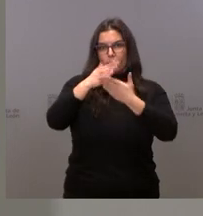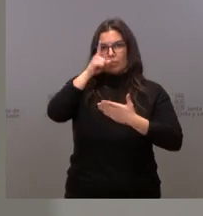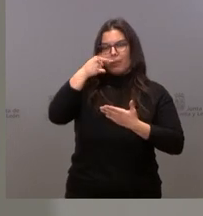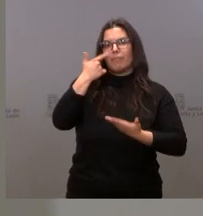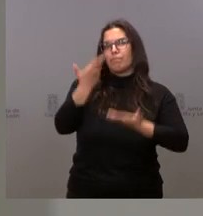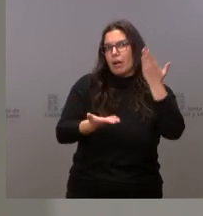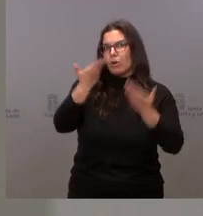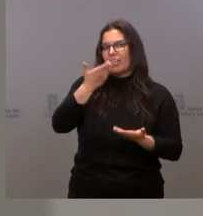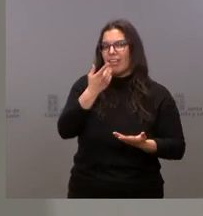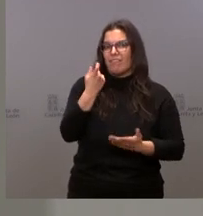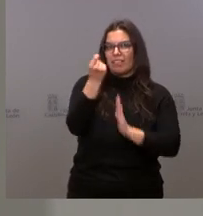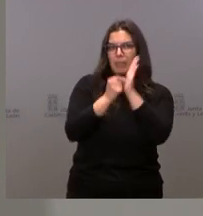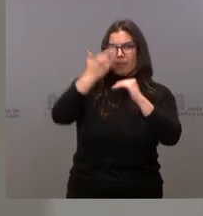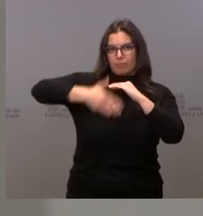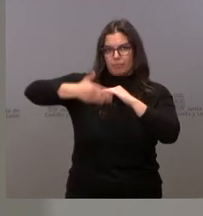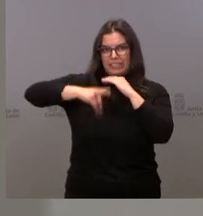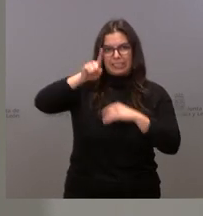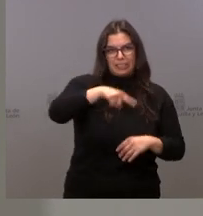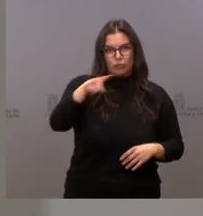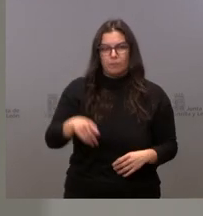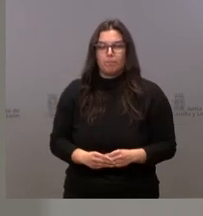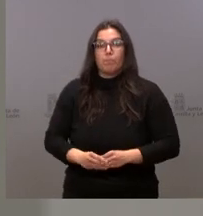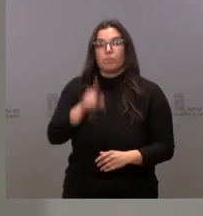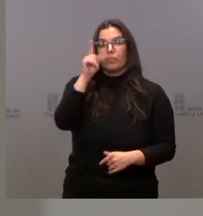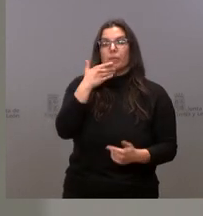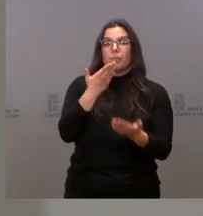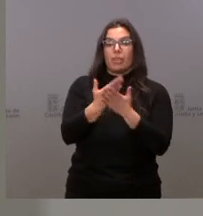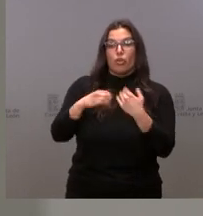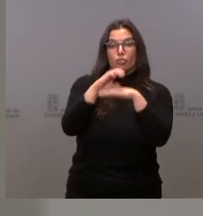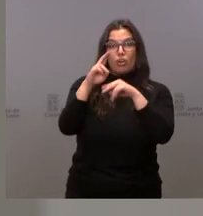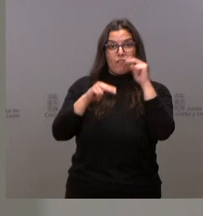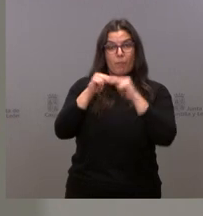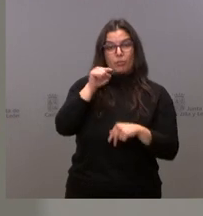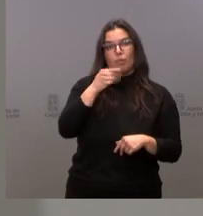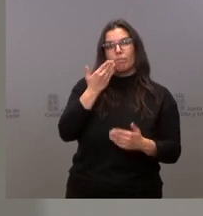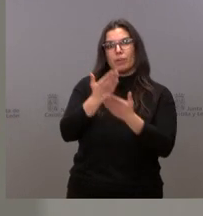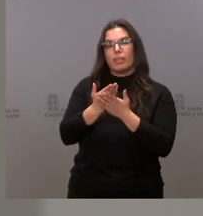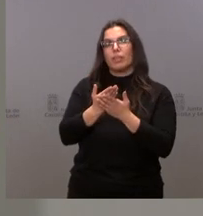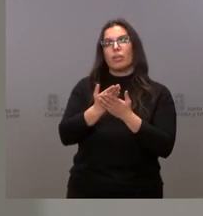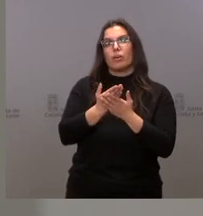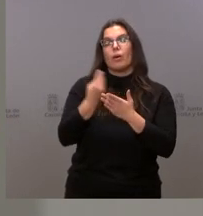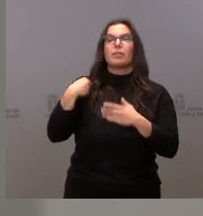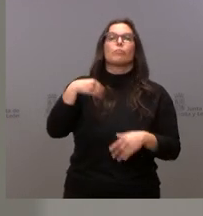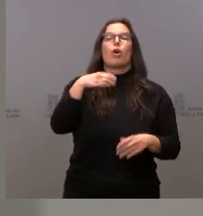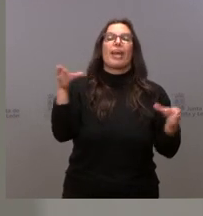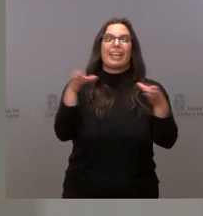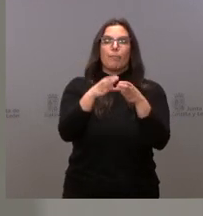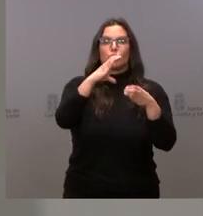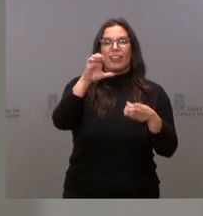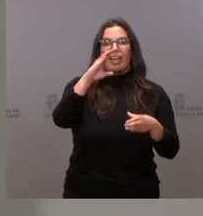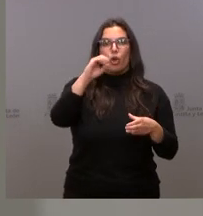pertinencia o no de nuevas medidas. También se ha solicitado, a través del consejero de Fomento, la reactivación de los CECOPIS para